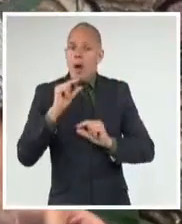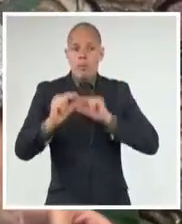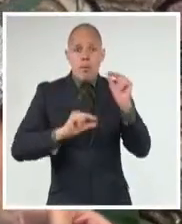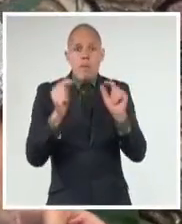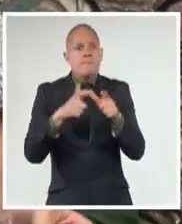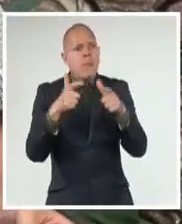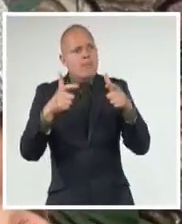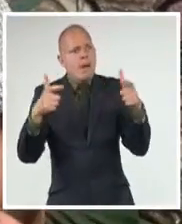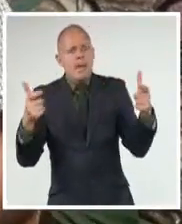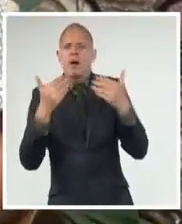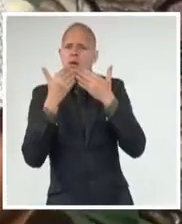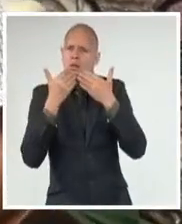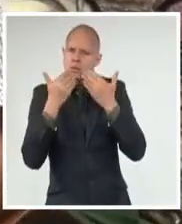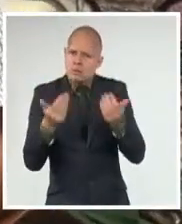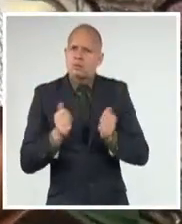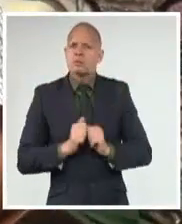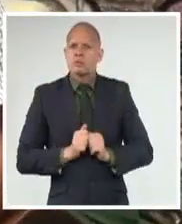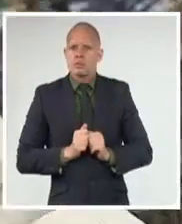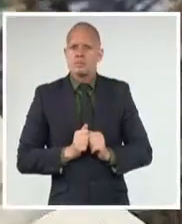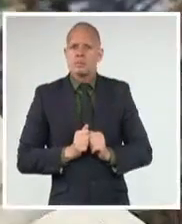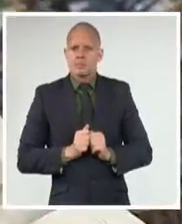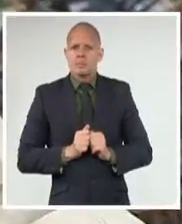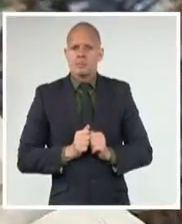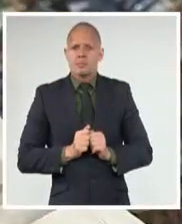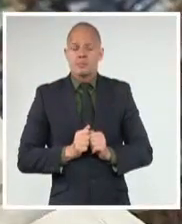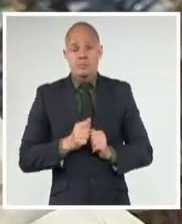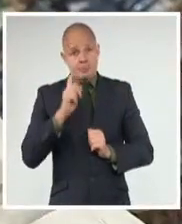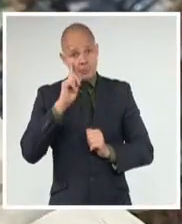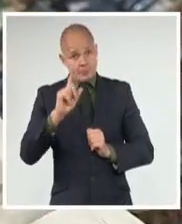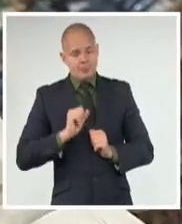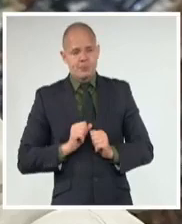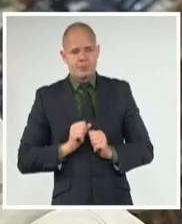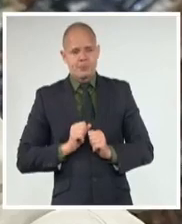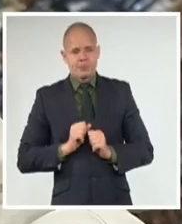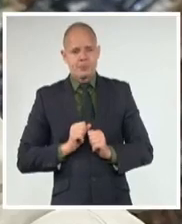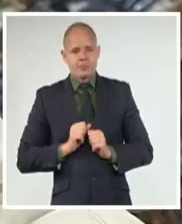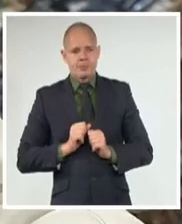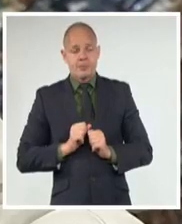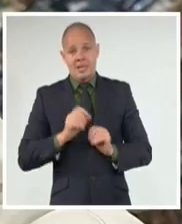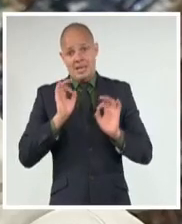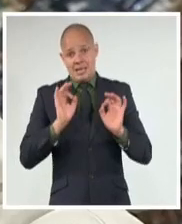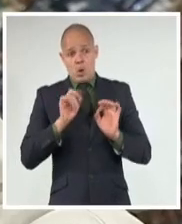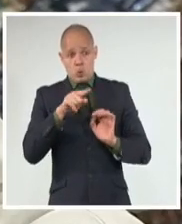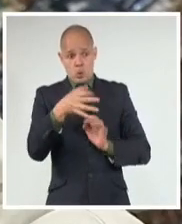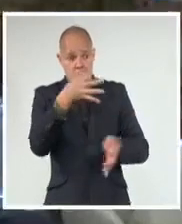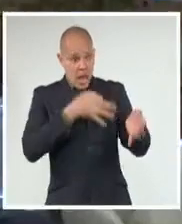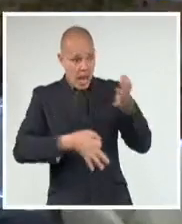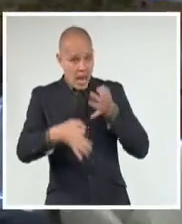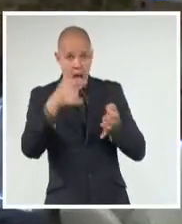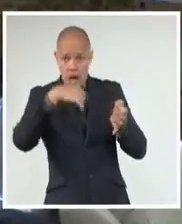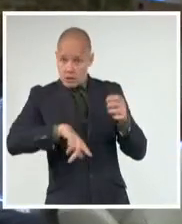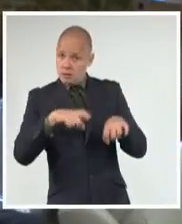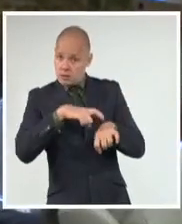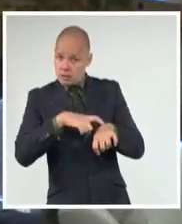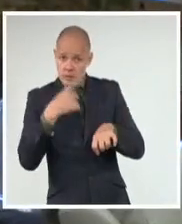de ustedes. Hay una coincidencia entre lo que ustedes nos han estado planteando